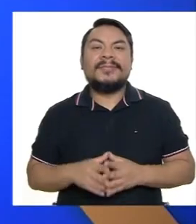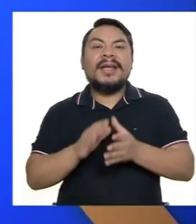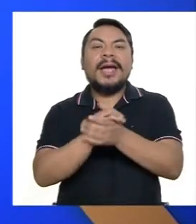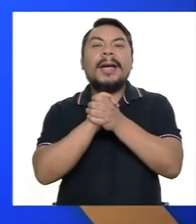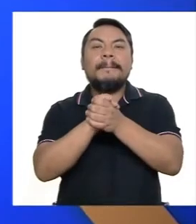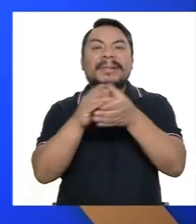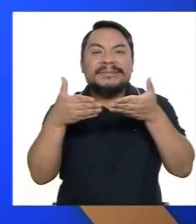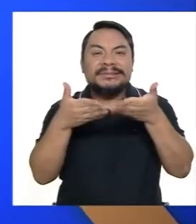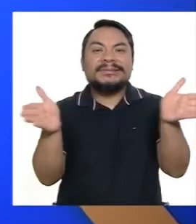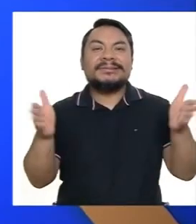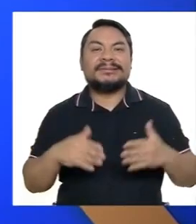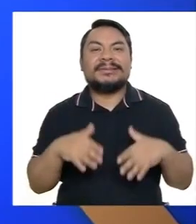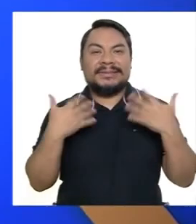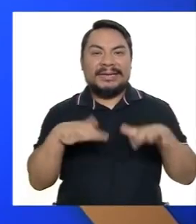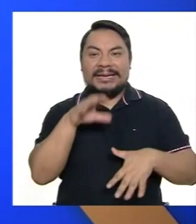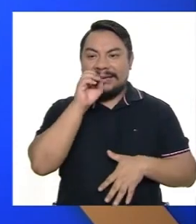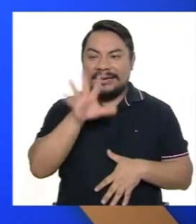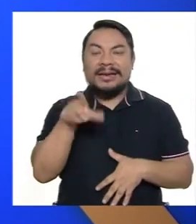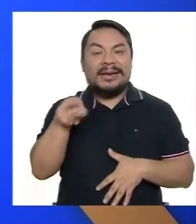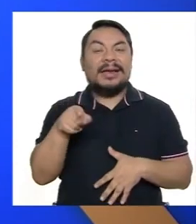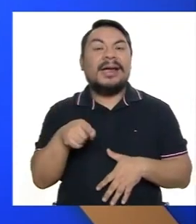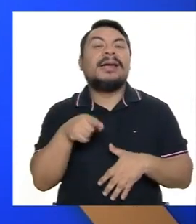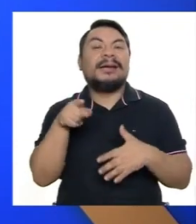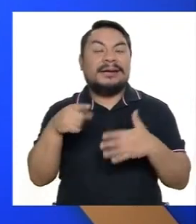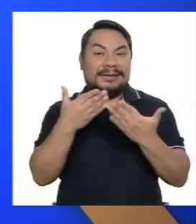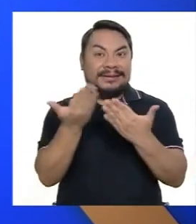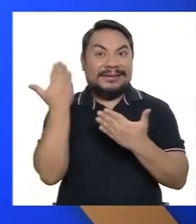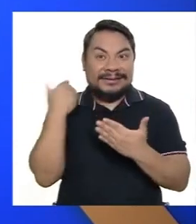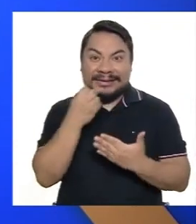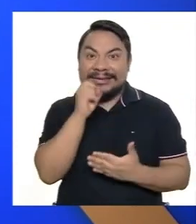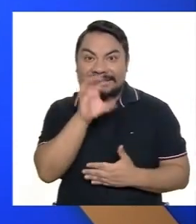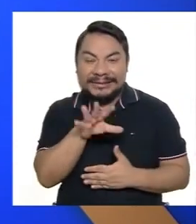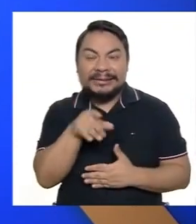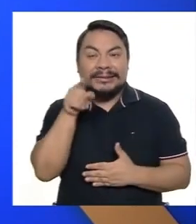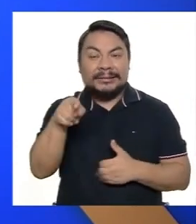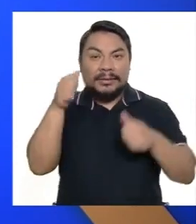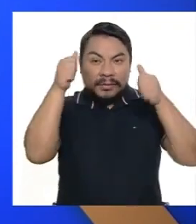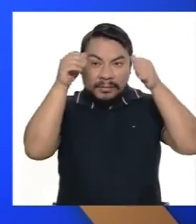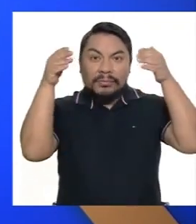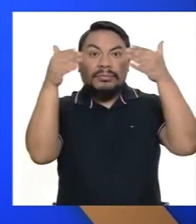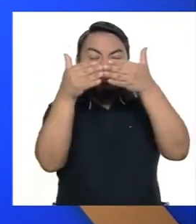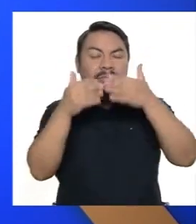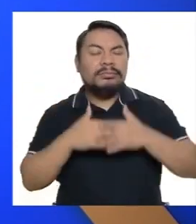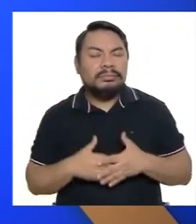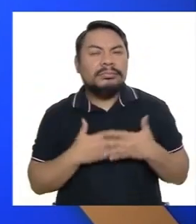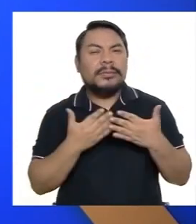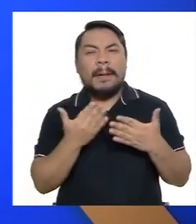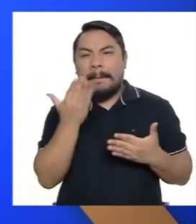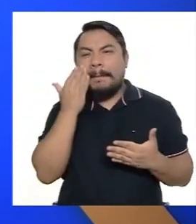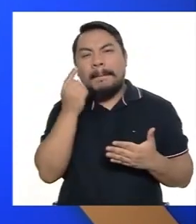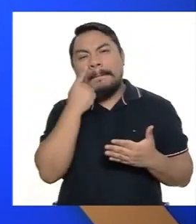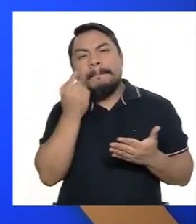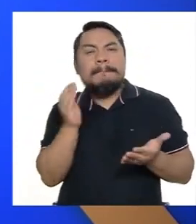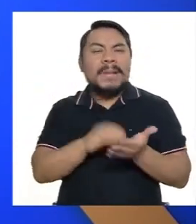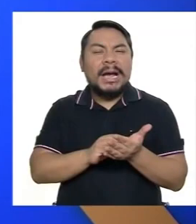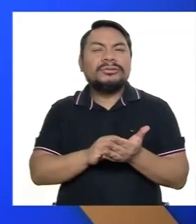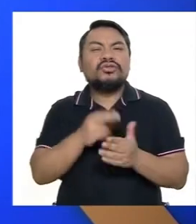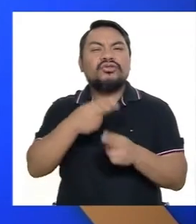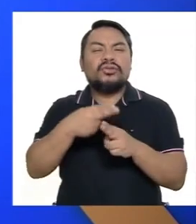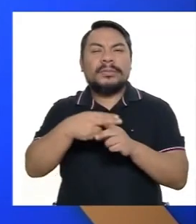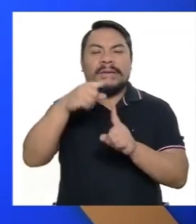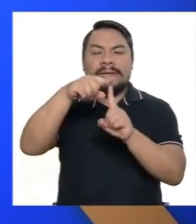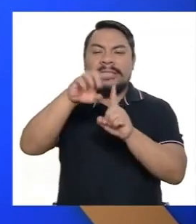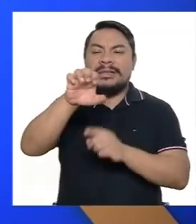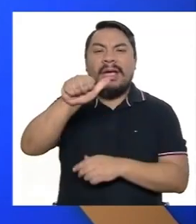Amigos de Sin Barreras, y como se mencionó en el bloque anterior, el trastorno del espectro autista, más conocido como TEA,